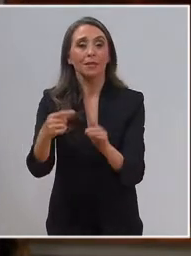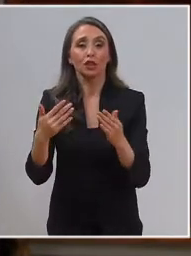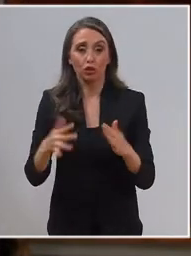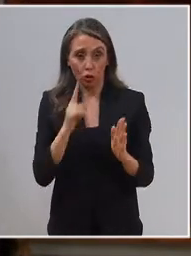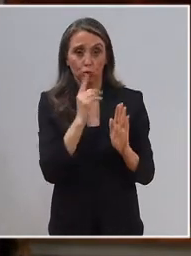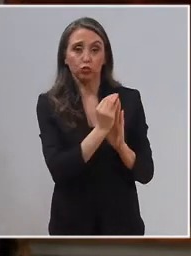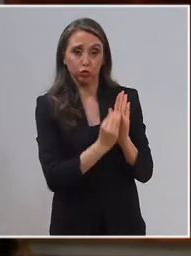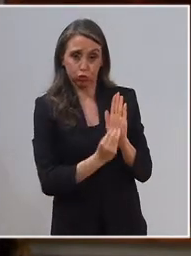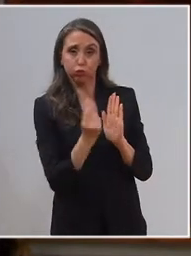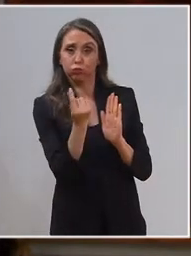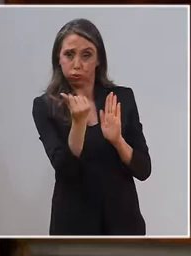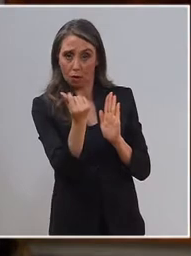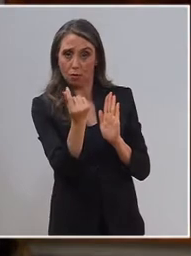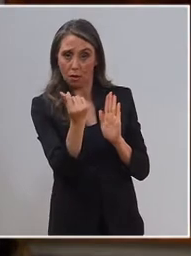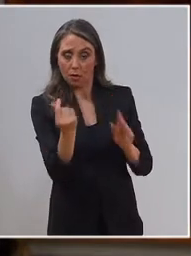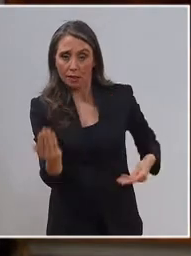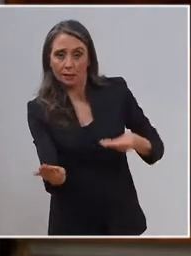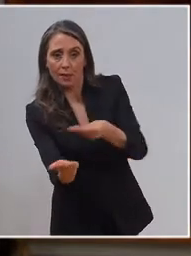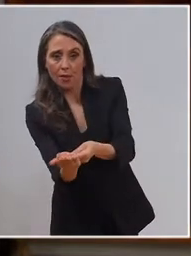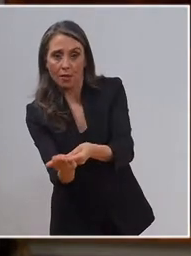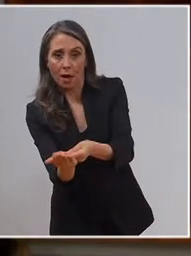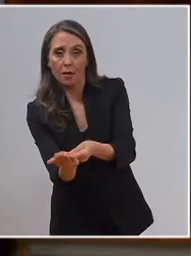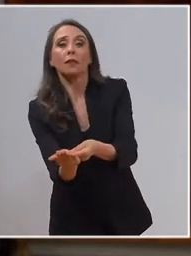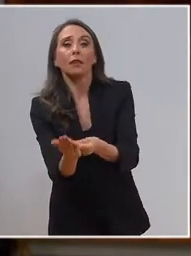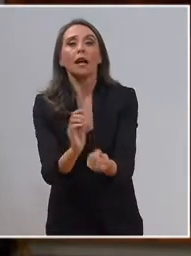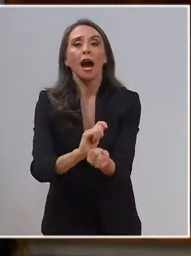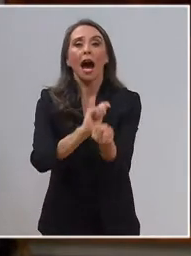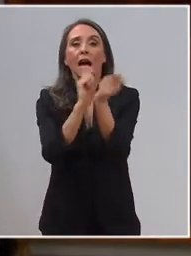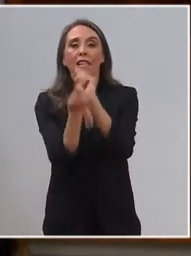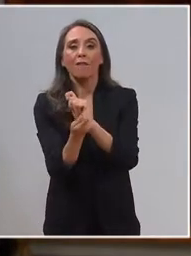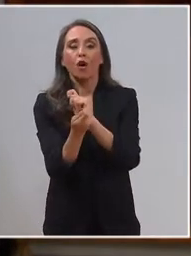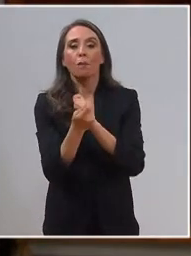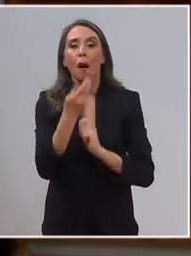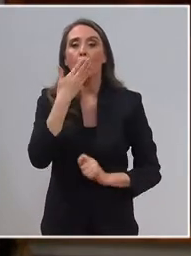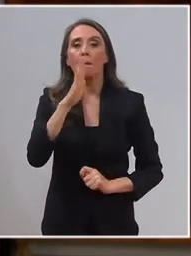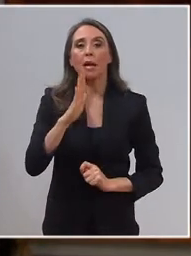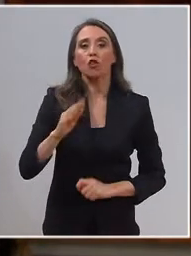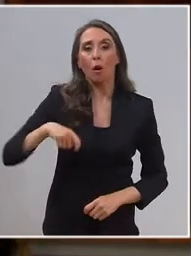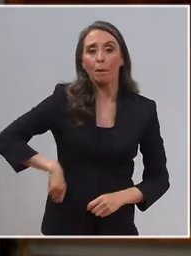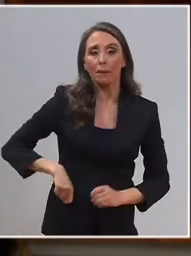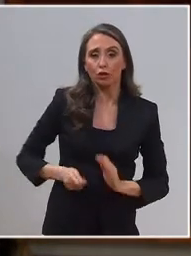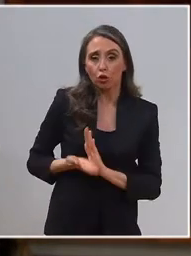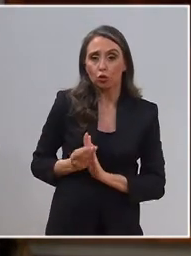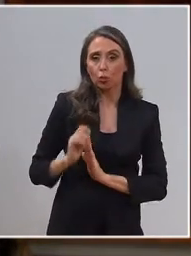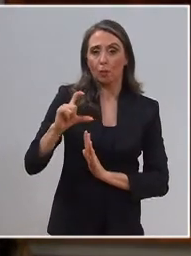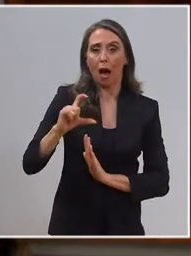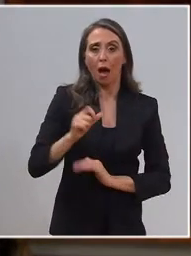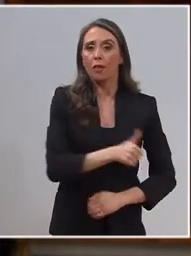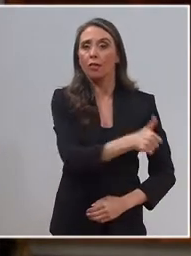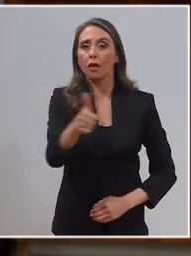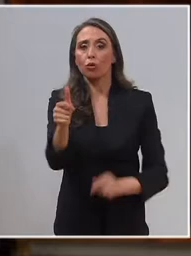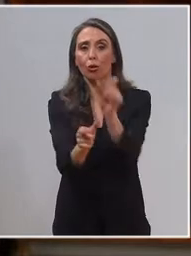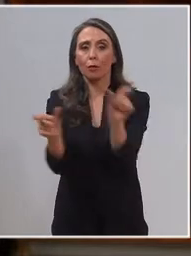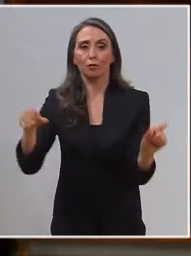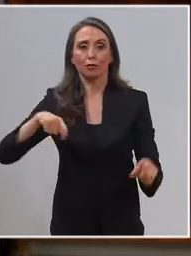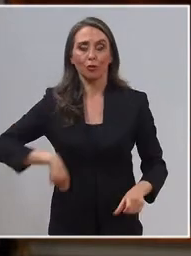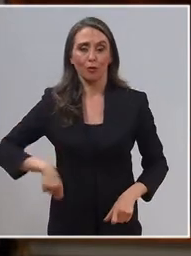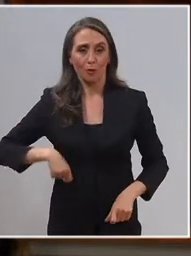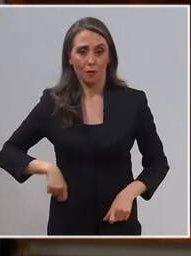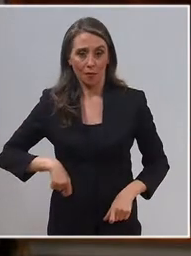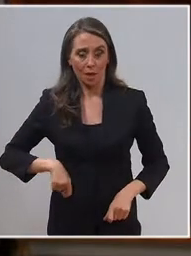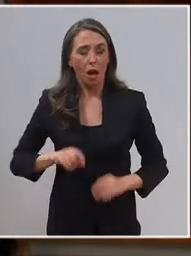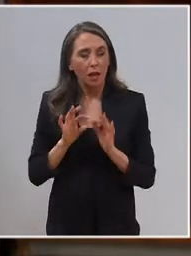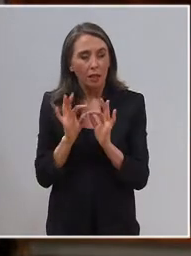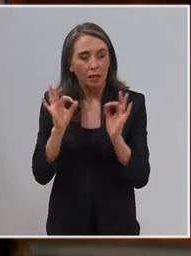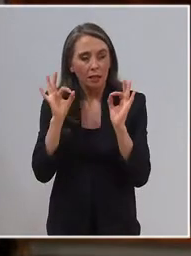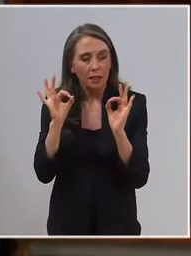están disponibles los recursos para financiar la reforma que mejora las pensiones de todos nuestros jubilados. Y con